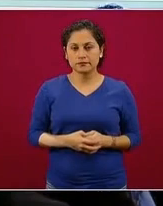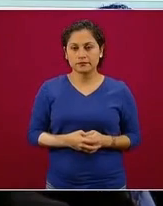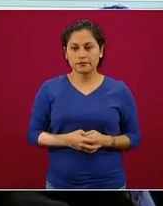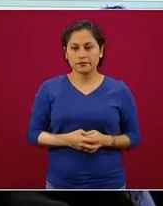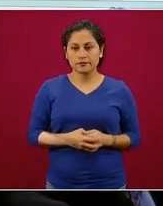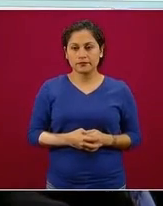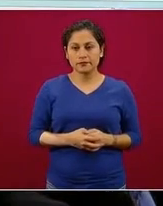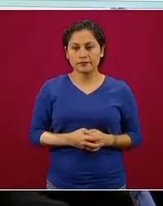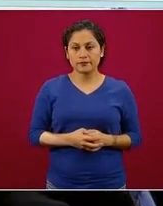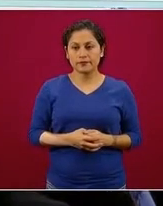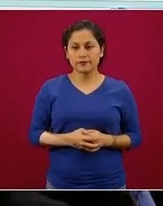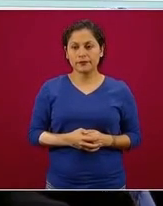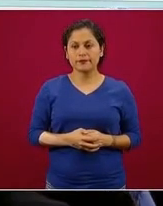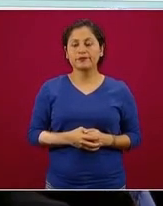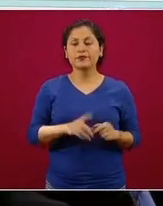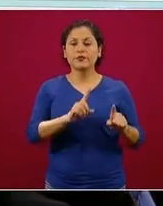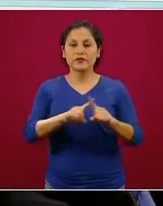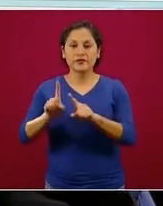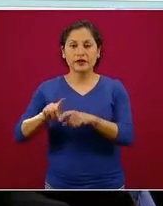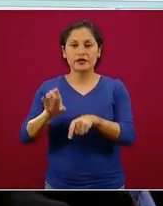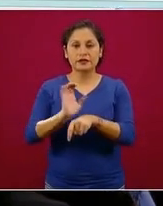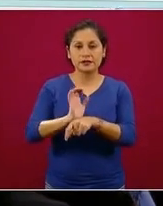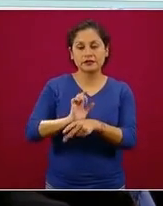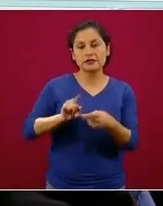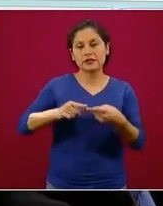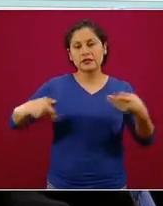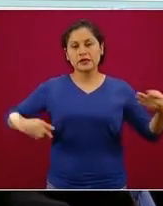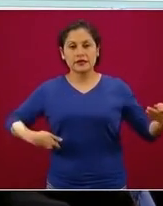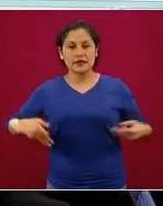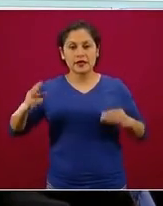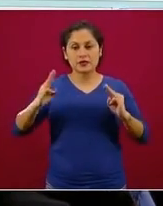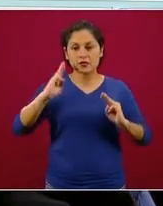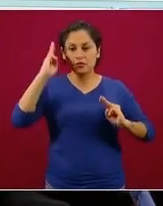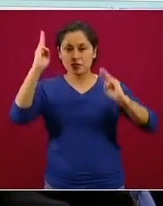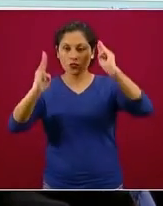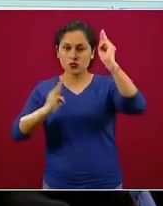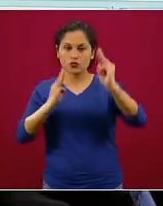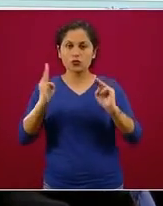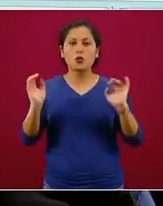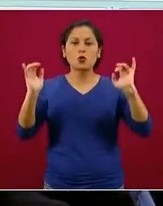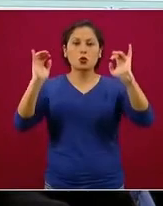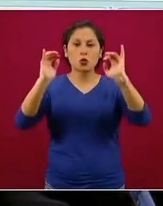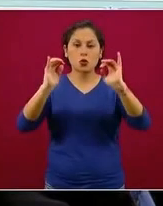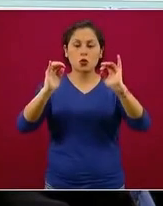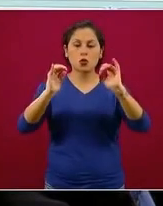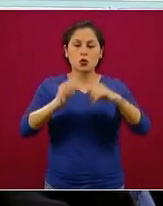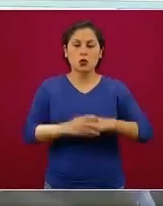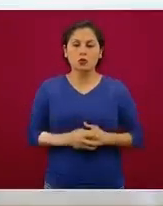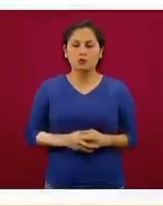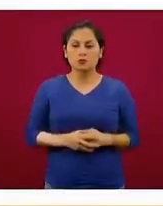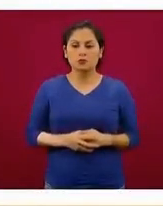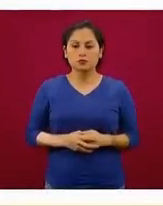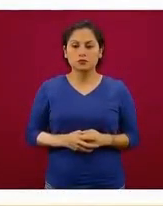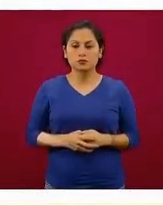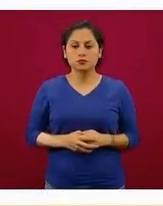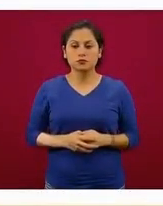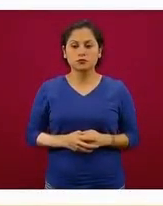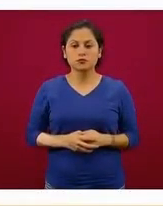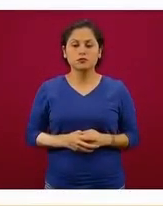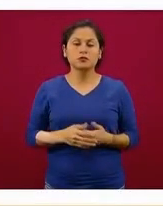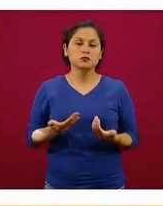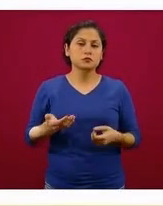Cines, teatros, museos, eventos culturales, hasta de 500 localidades, es decir, son auditorios